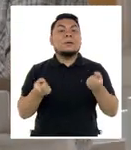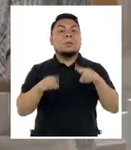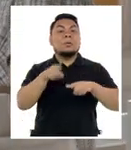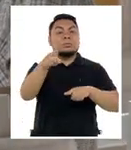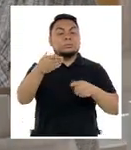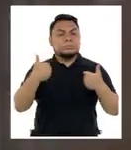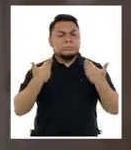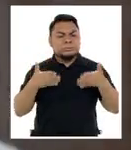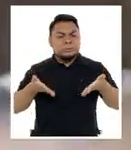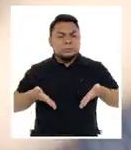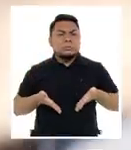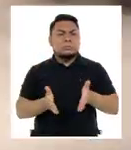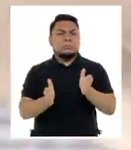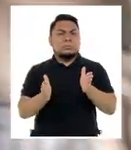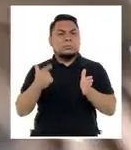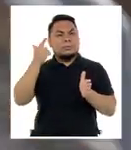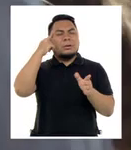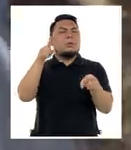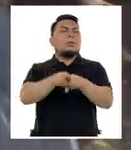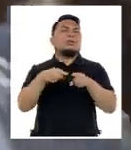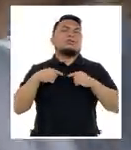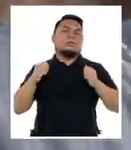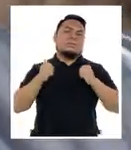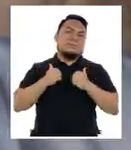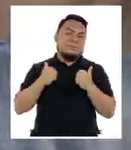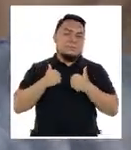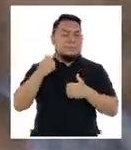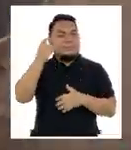cuando vas a tener un bebé es como planear unas vacaciones